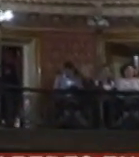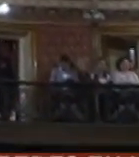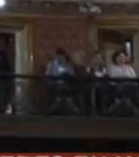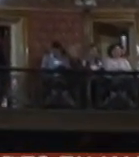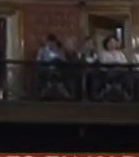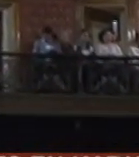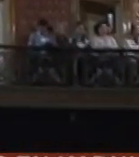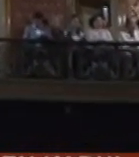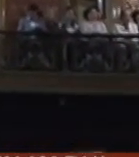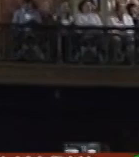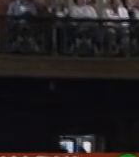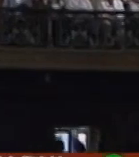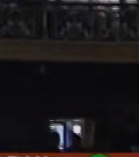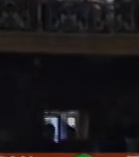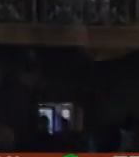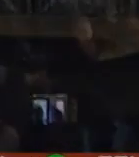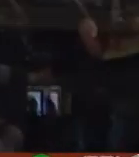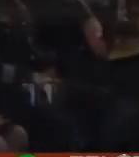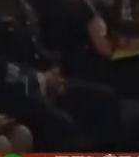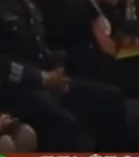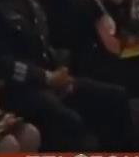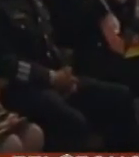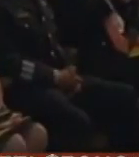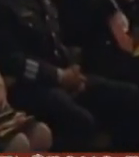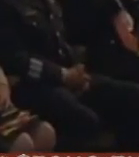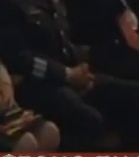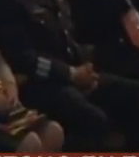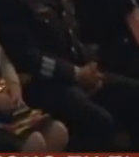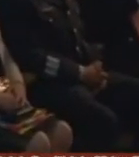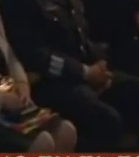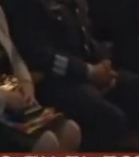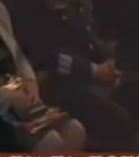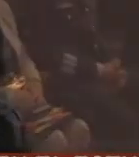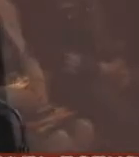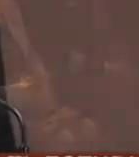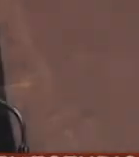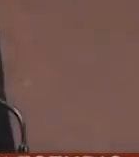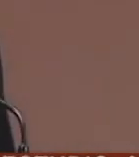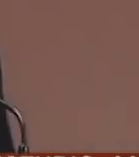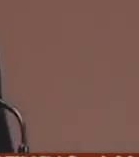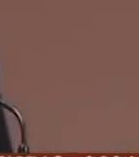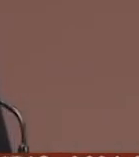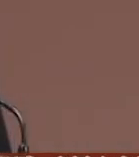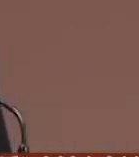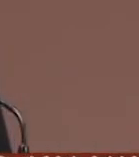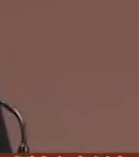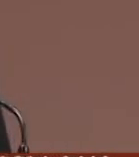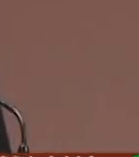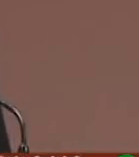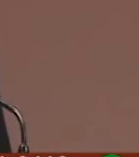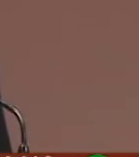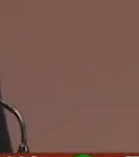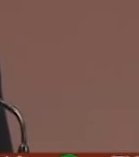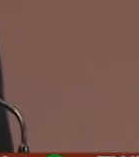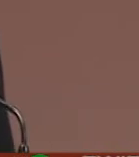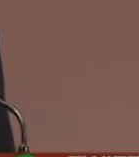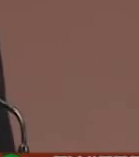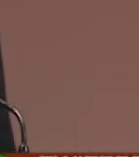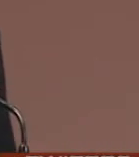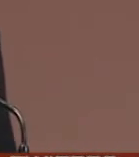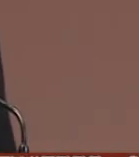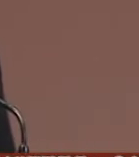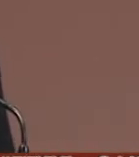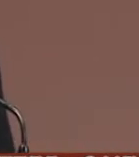lo que es la vocación y el destino de este festival que es precisamente homenajeando a